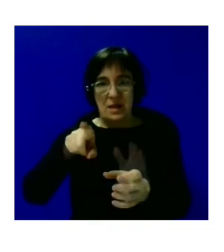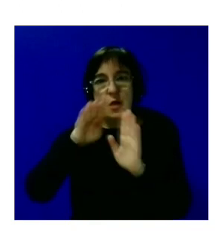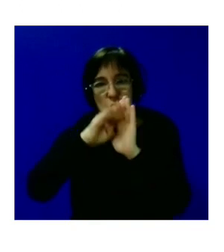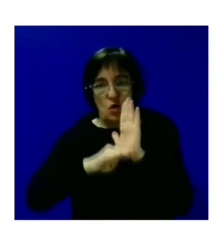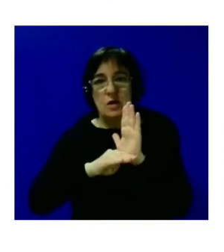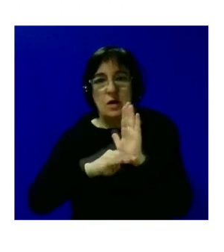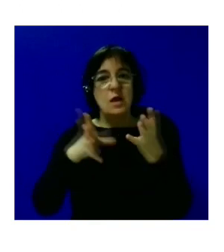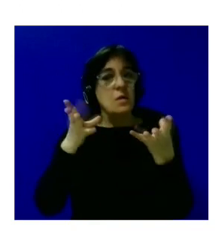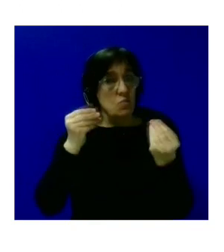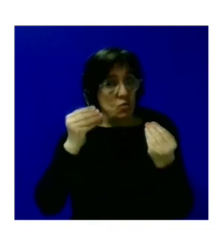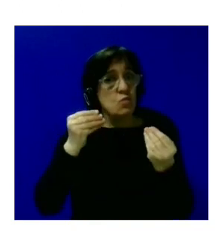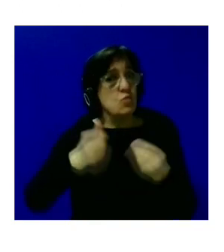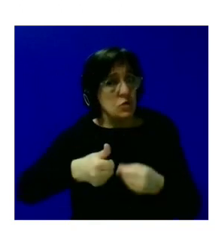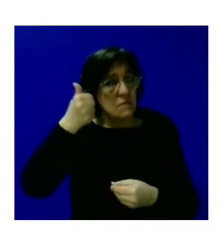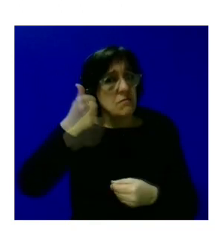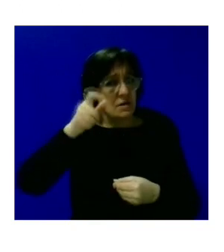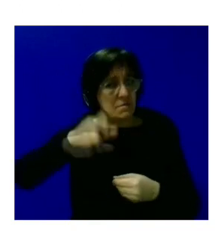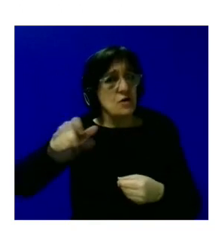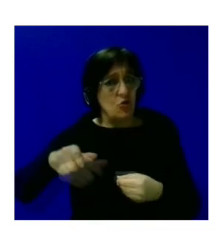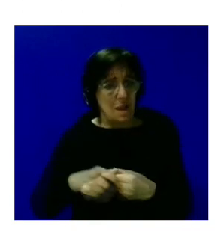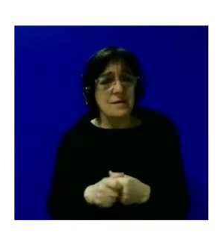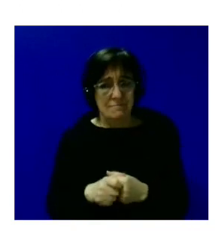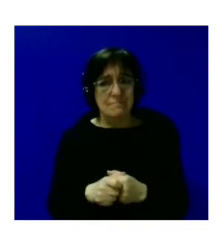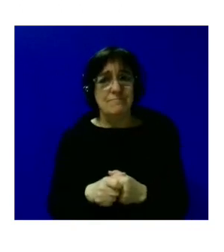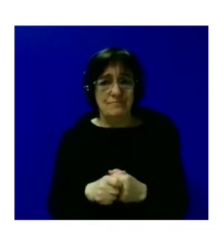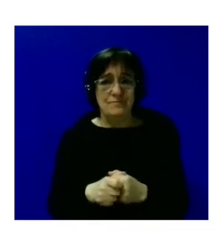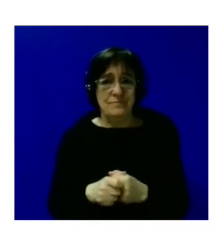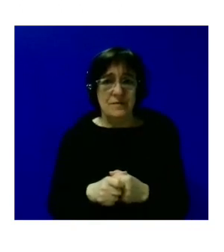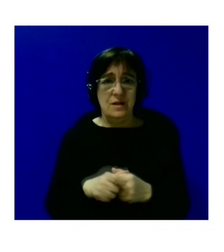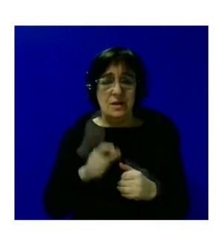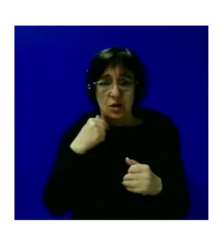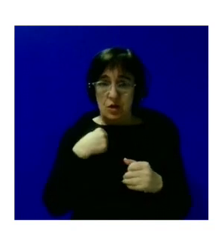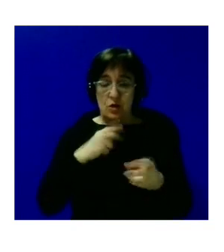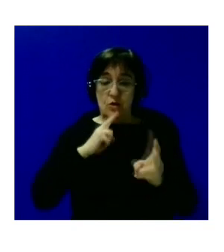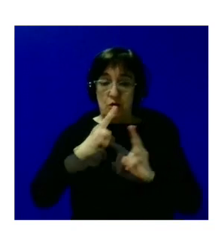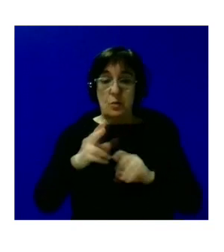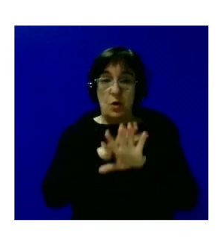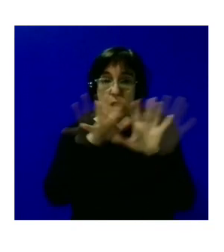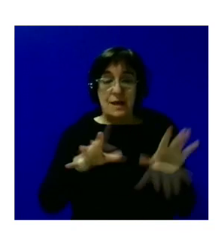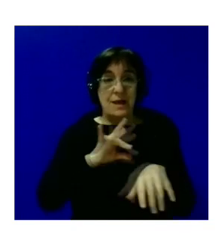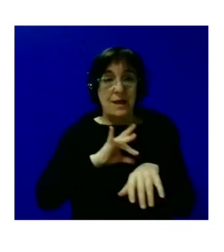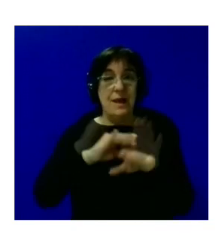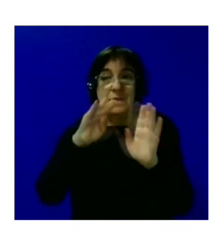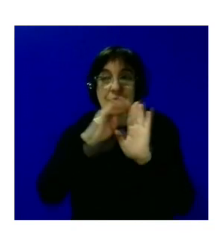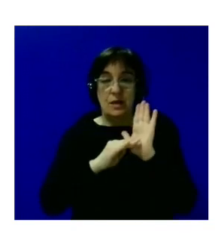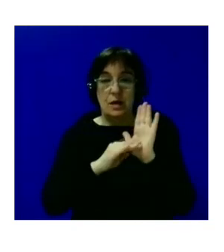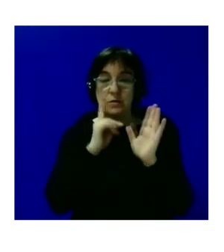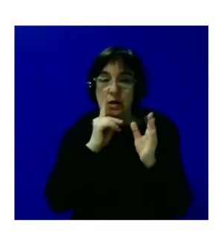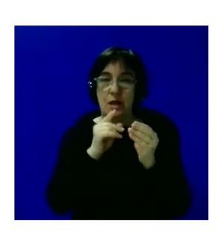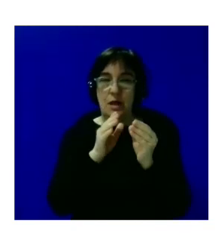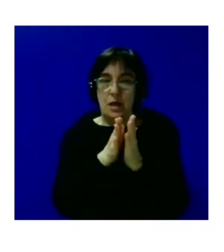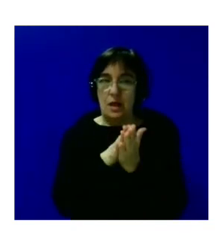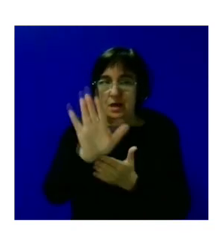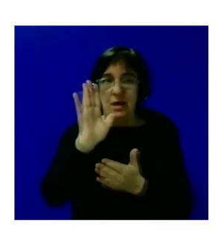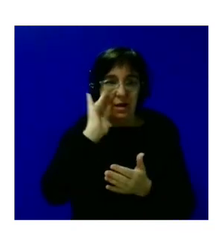tenemos muchas más de las que están yo por aclararte o sea la guía está en vías de maquetación o